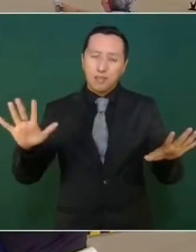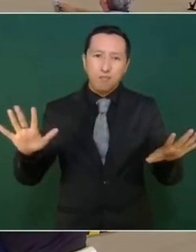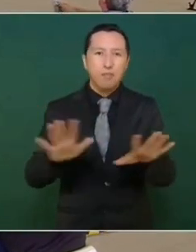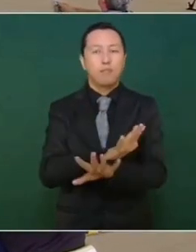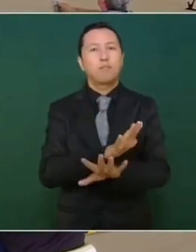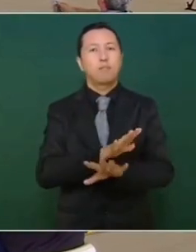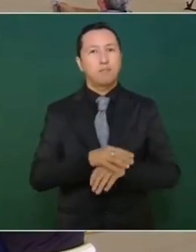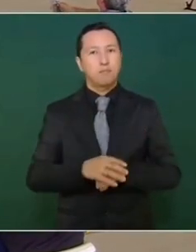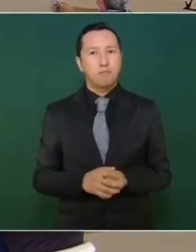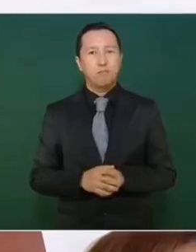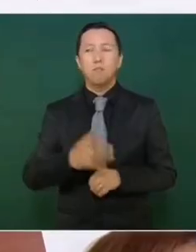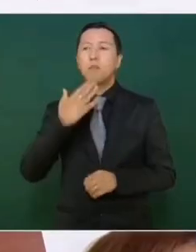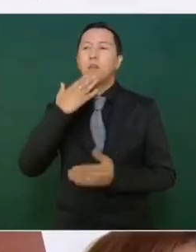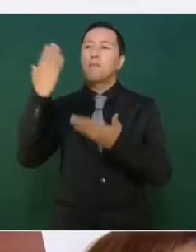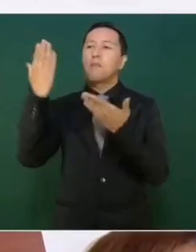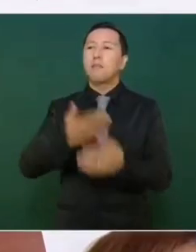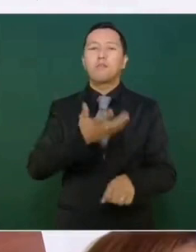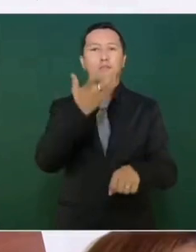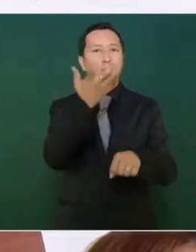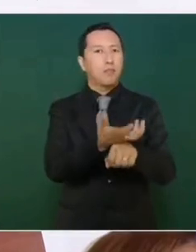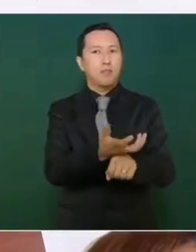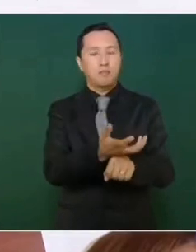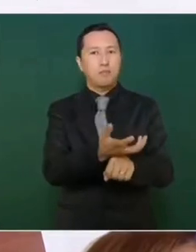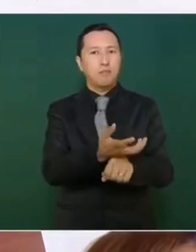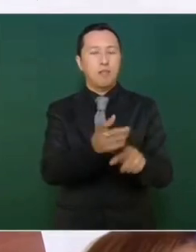Es bienvenido a Estados Unidos,